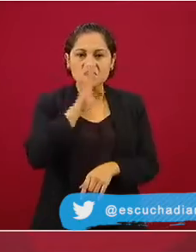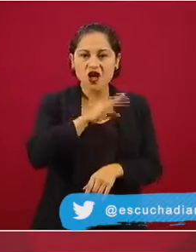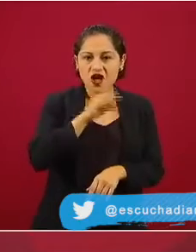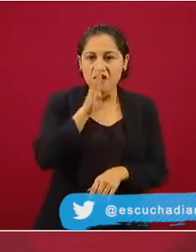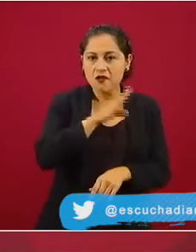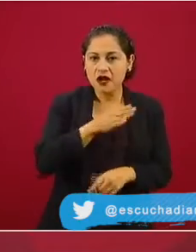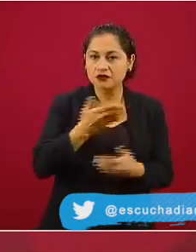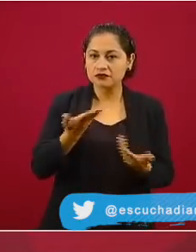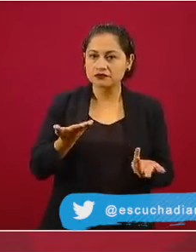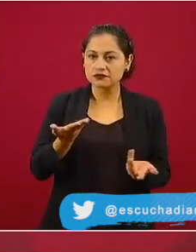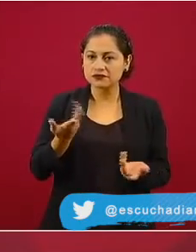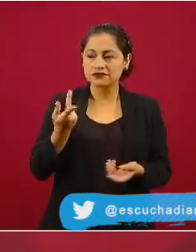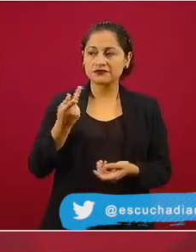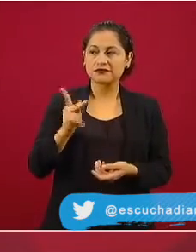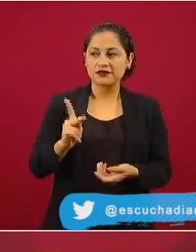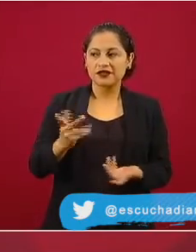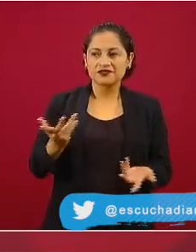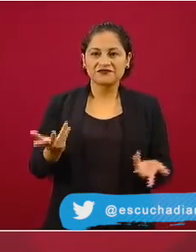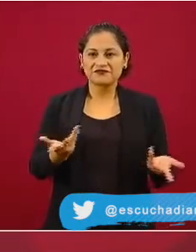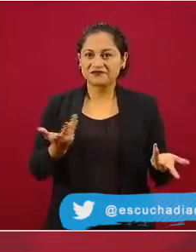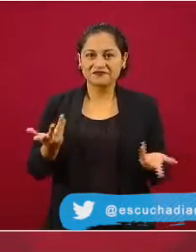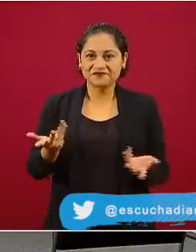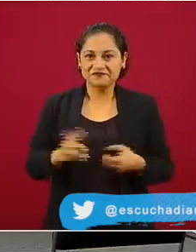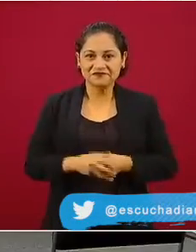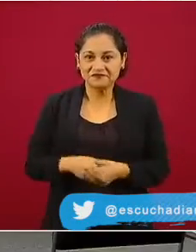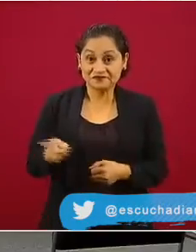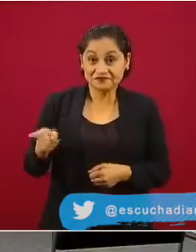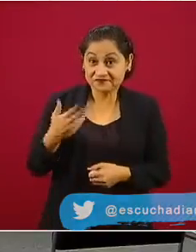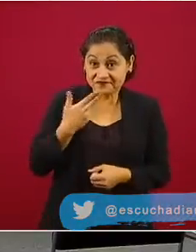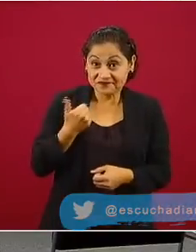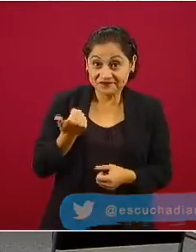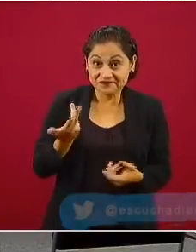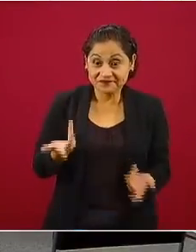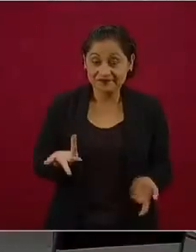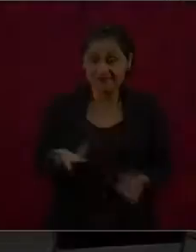pero pues no, no funcionan.